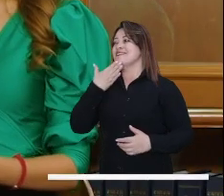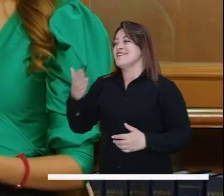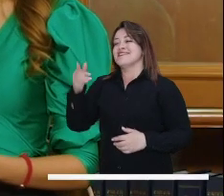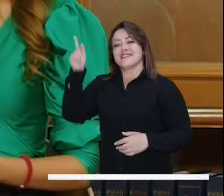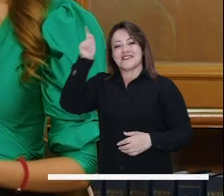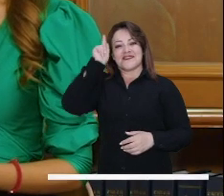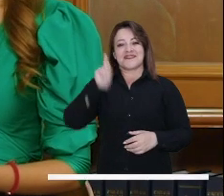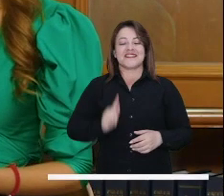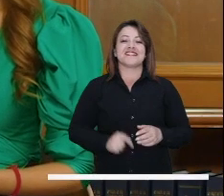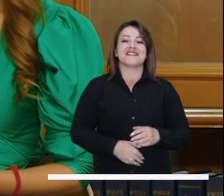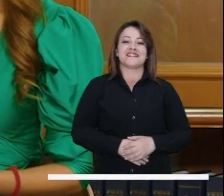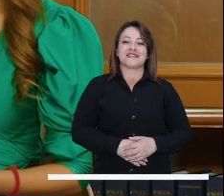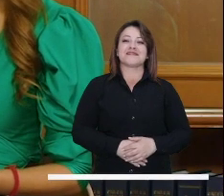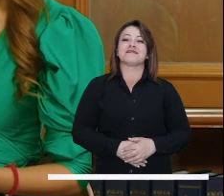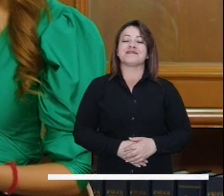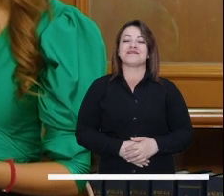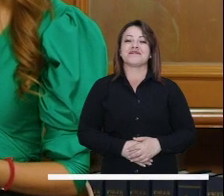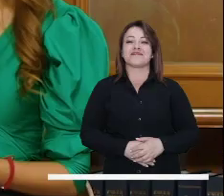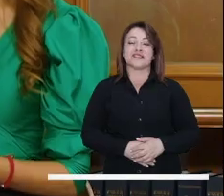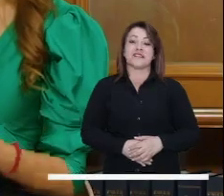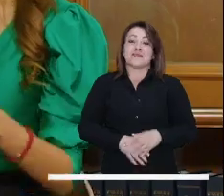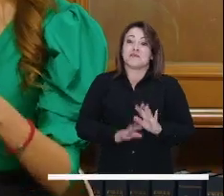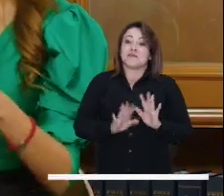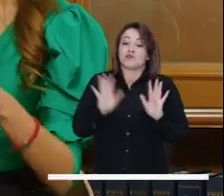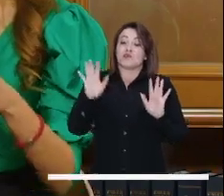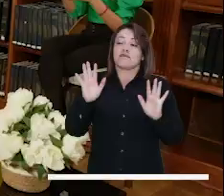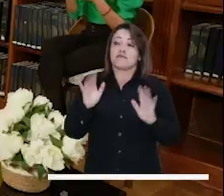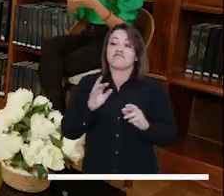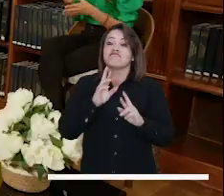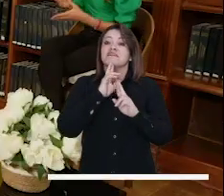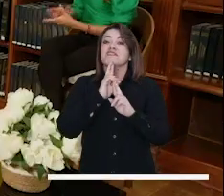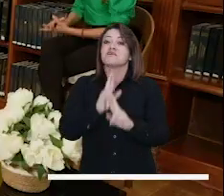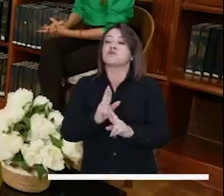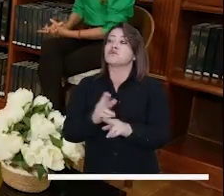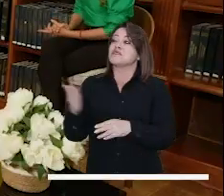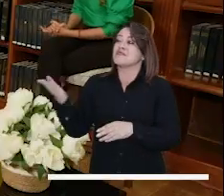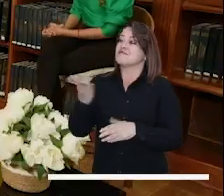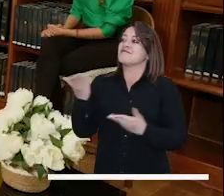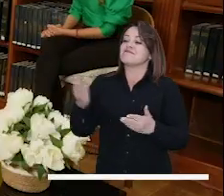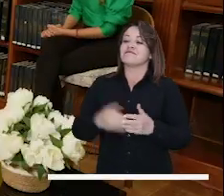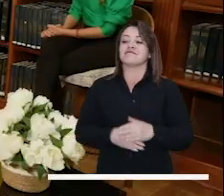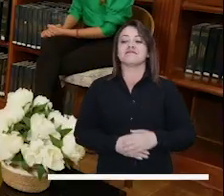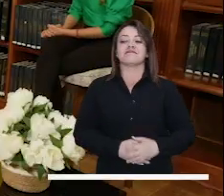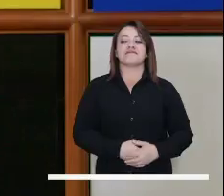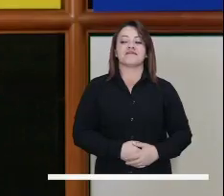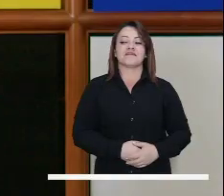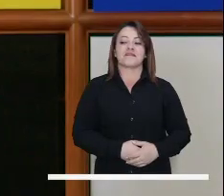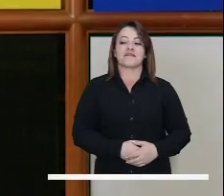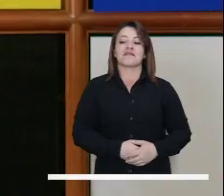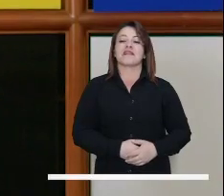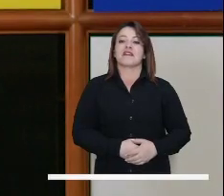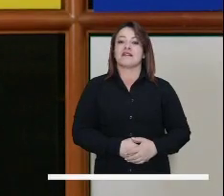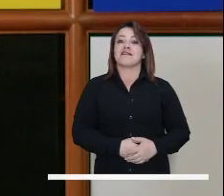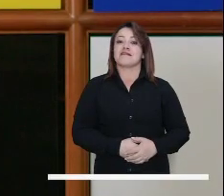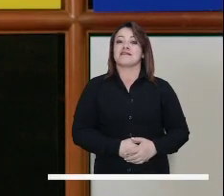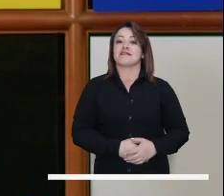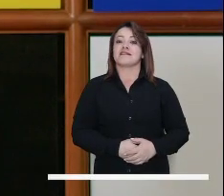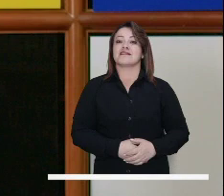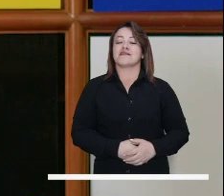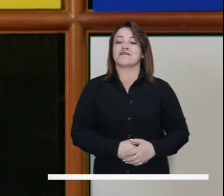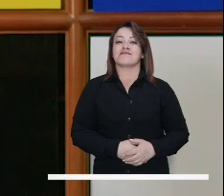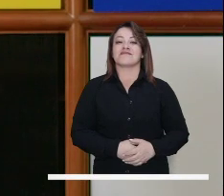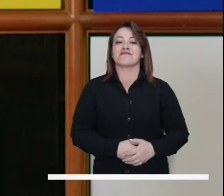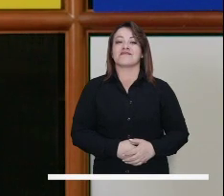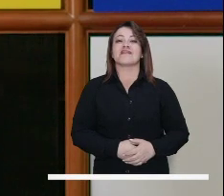Fernanda, muchísimas gracias y quedamos también con esta pregunta abierta. Concejal, ¿qué puede responder? Es posible que